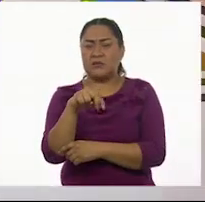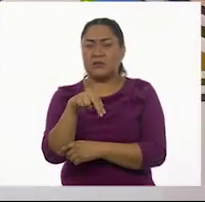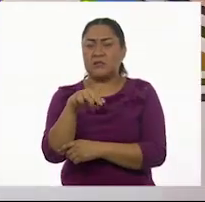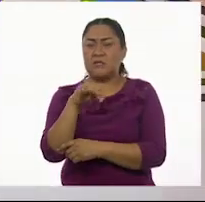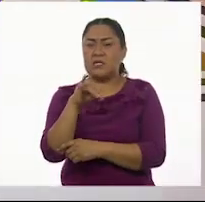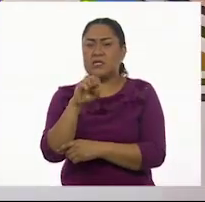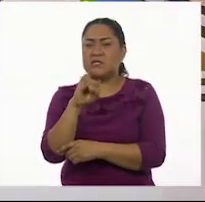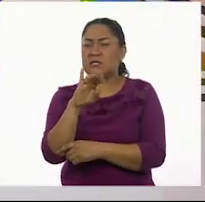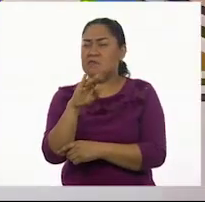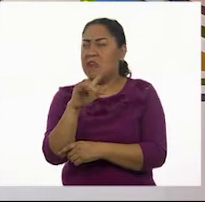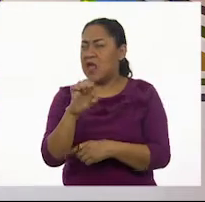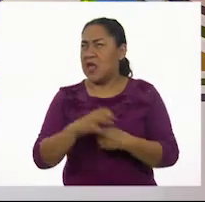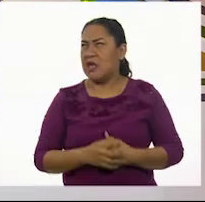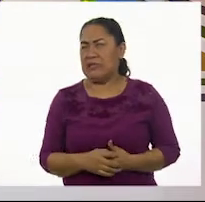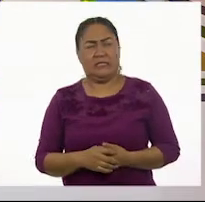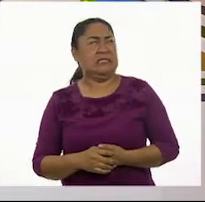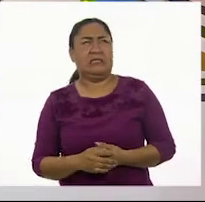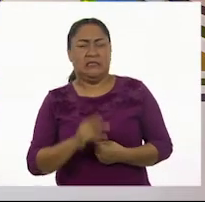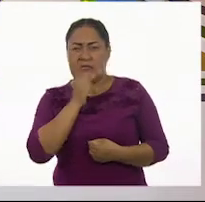transmisible, ¿qué será?